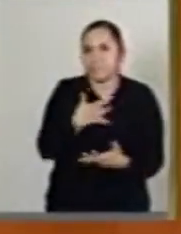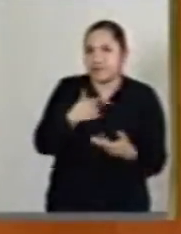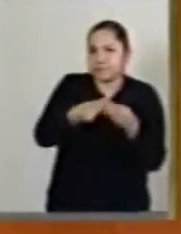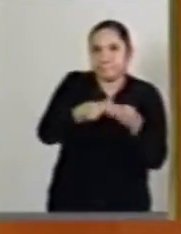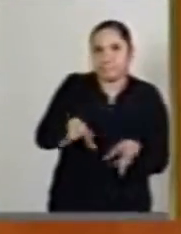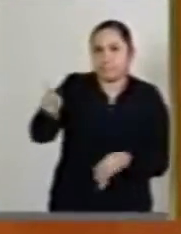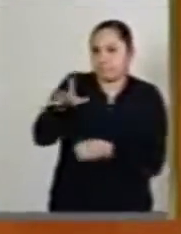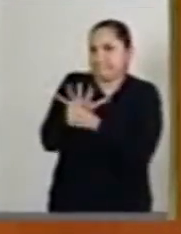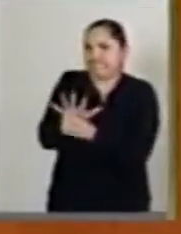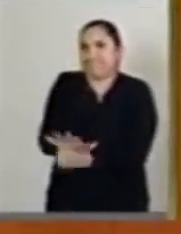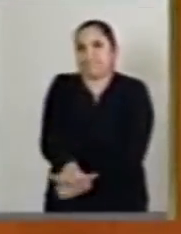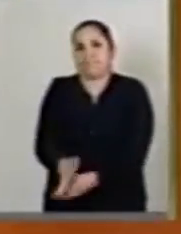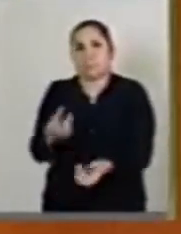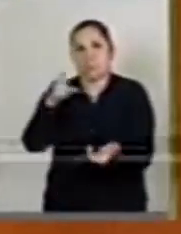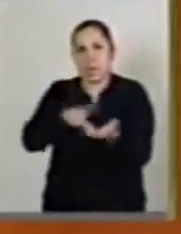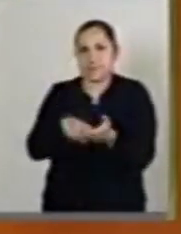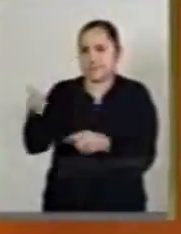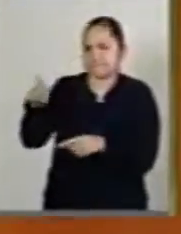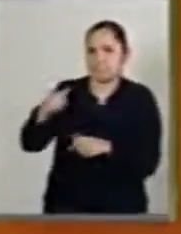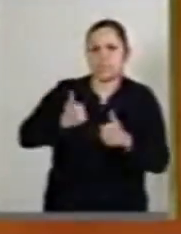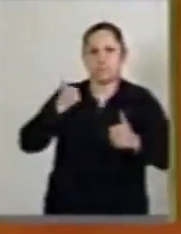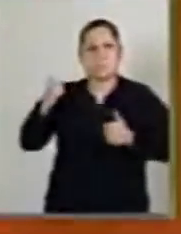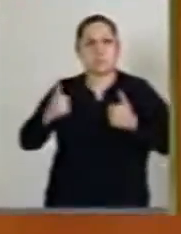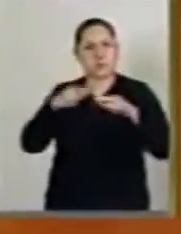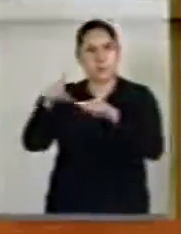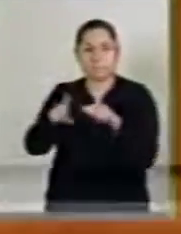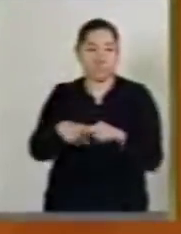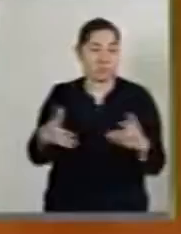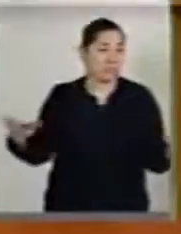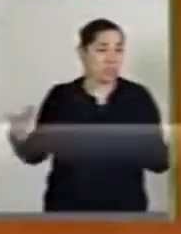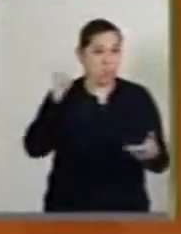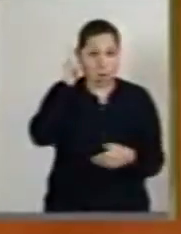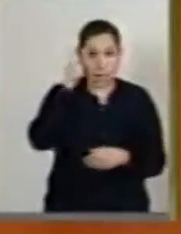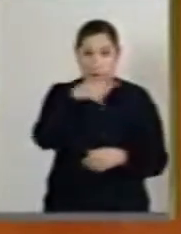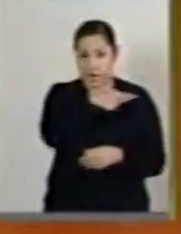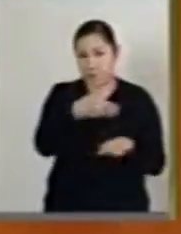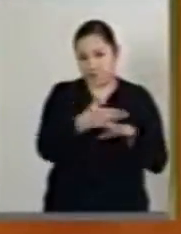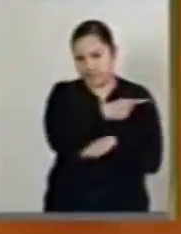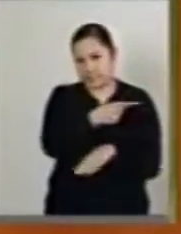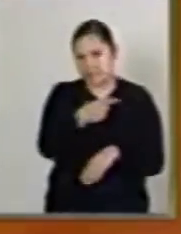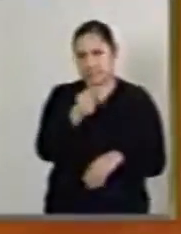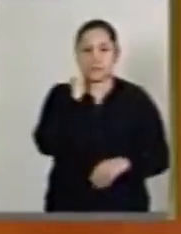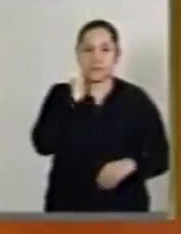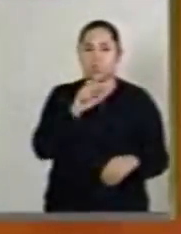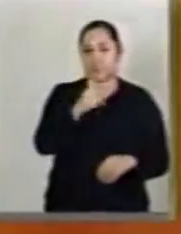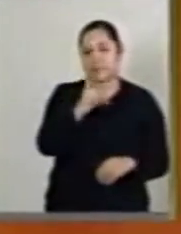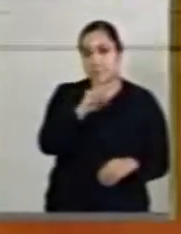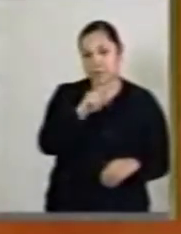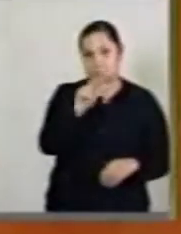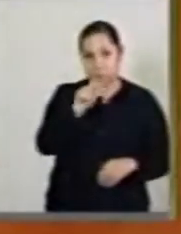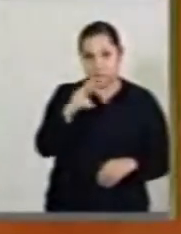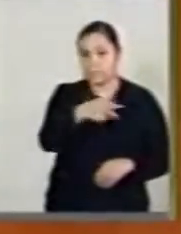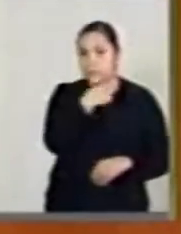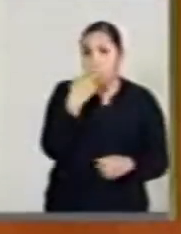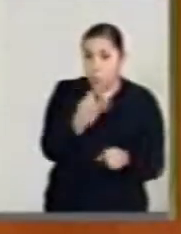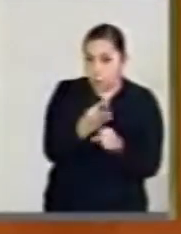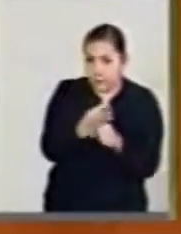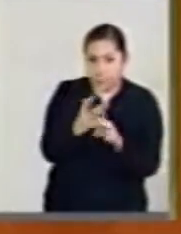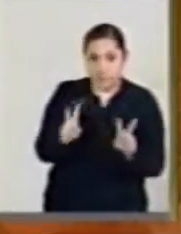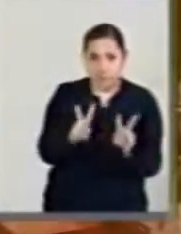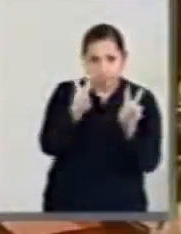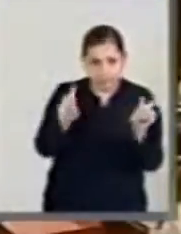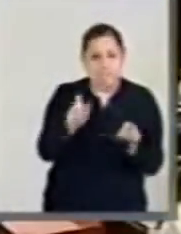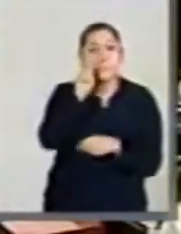opinión y la valoración y la interpretación del senador Gil Suar que este es un momento para volver a discutir temas.